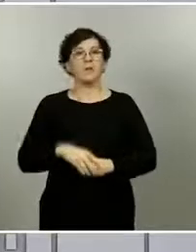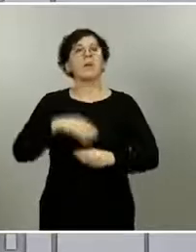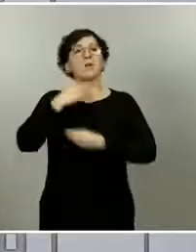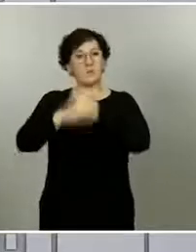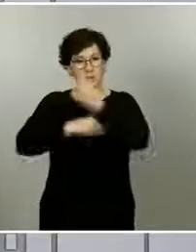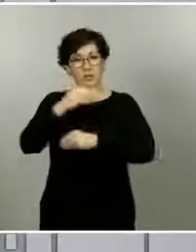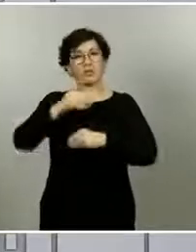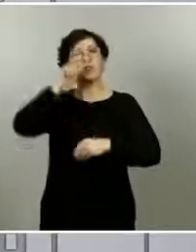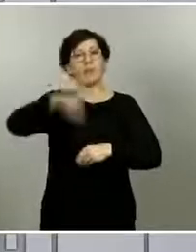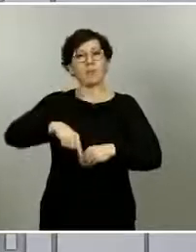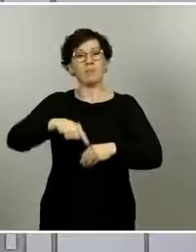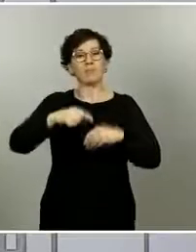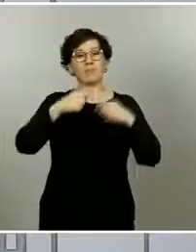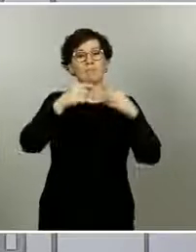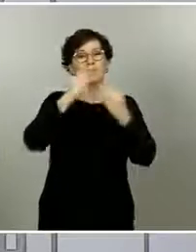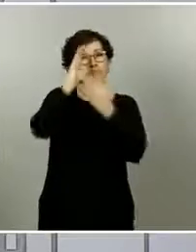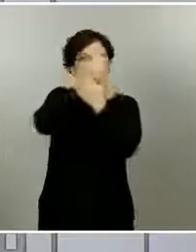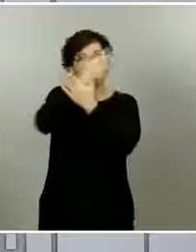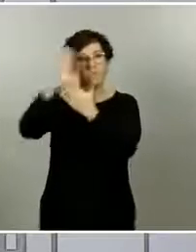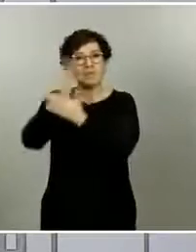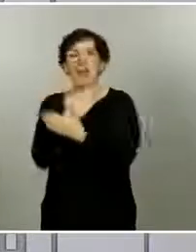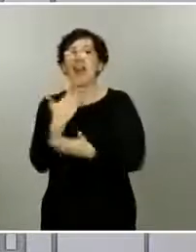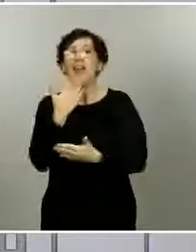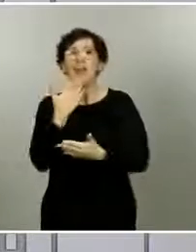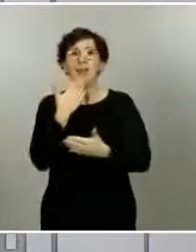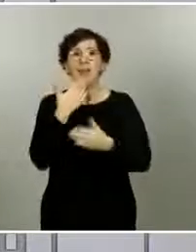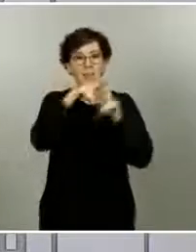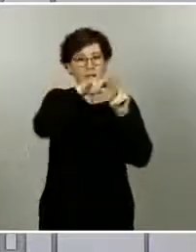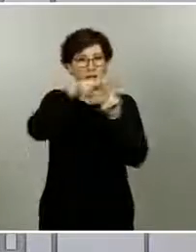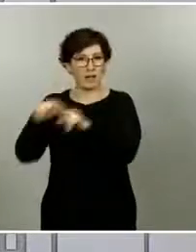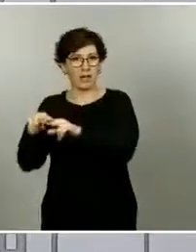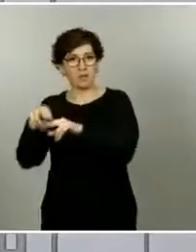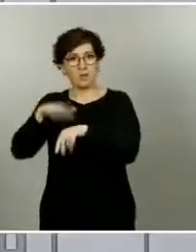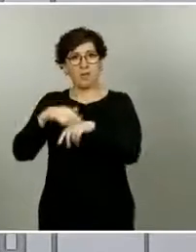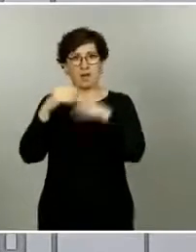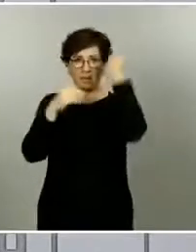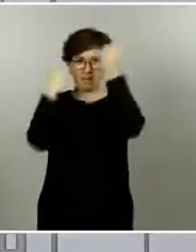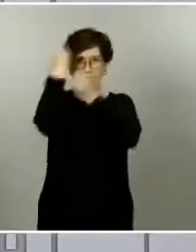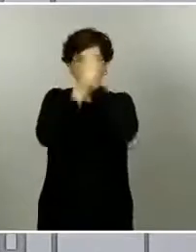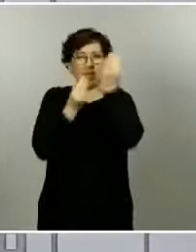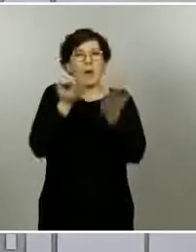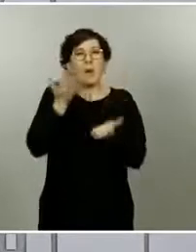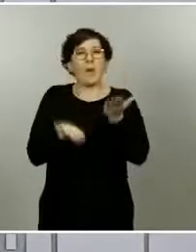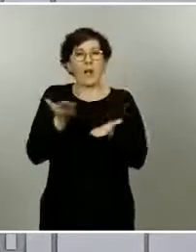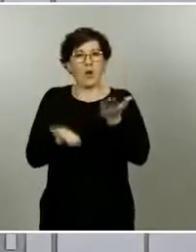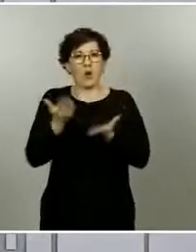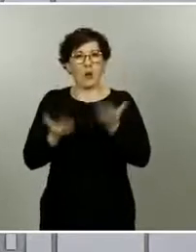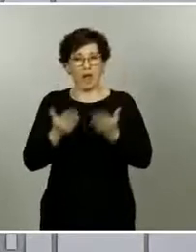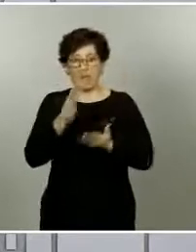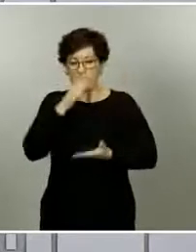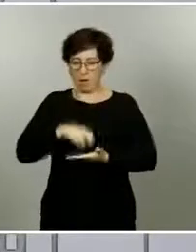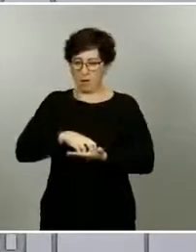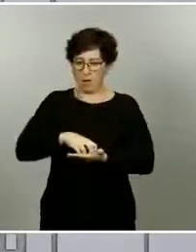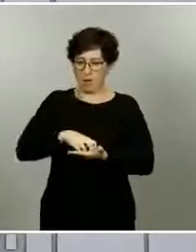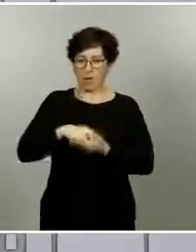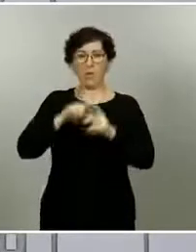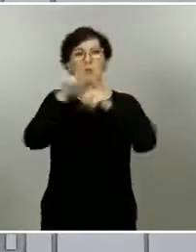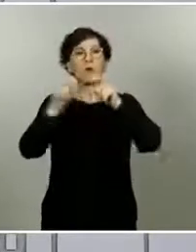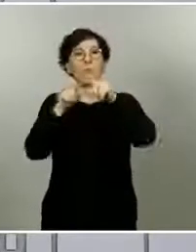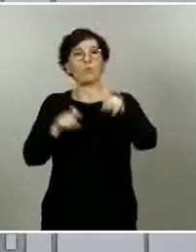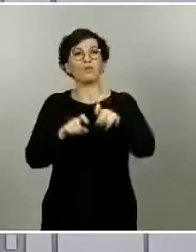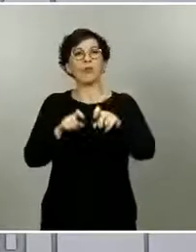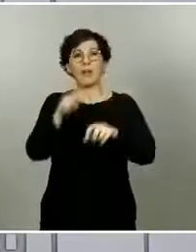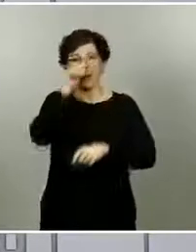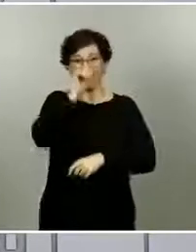por edades para valorar algunas de las preguntas que surgían estos últimos días en cuanto al número de